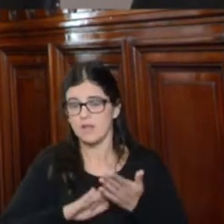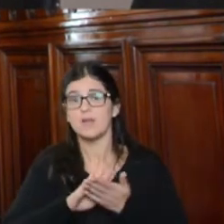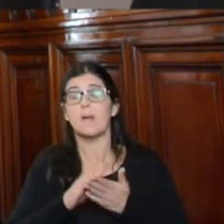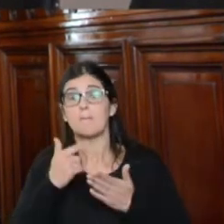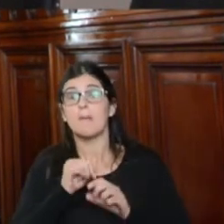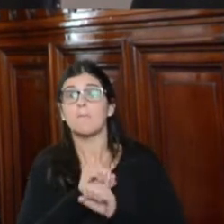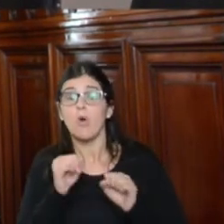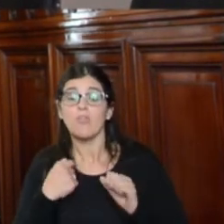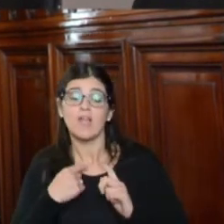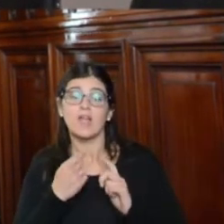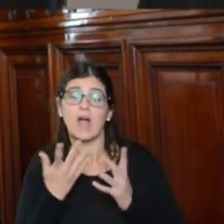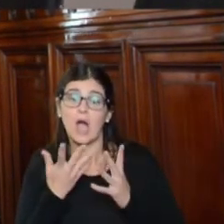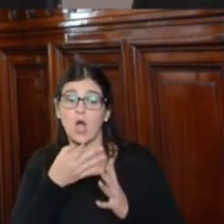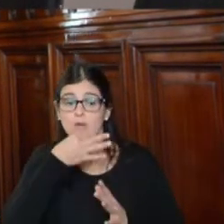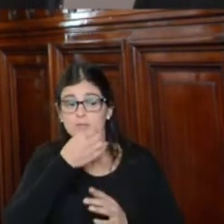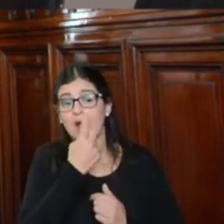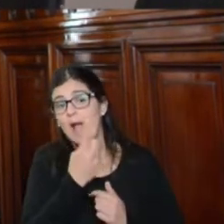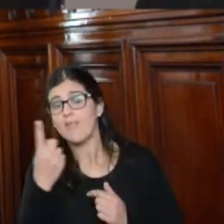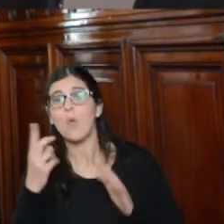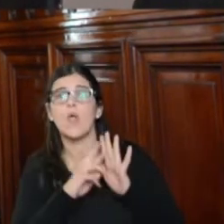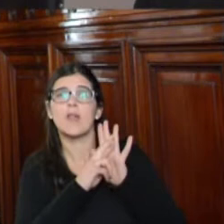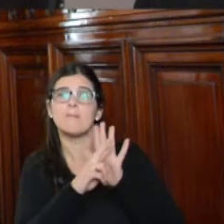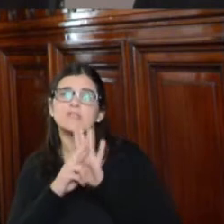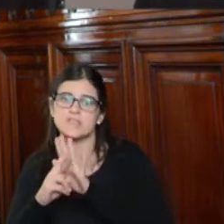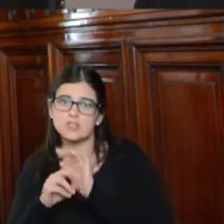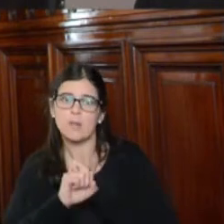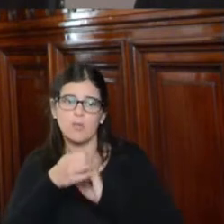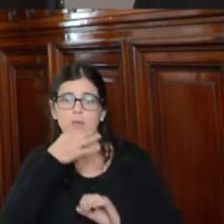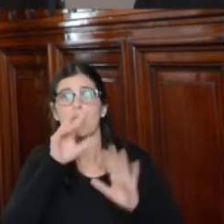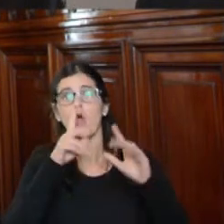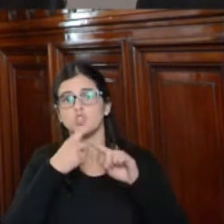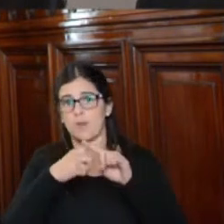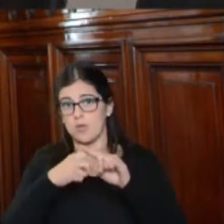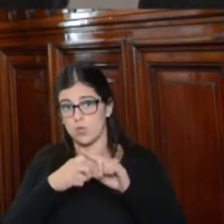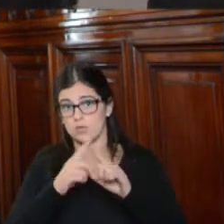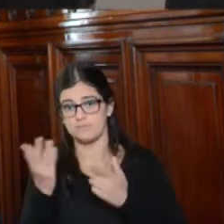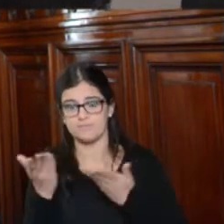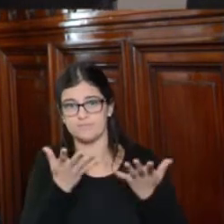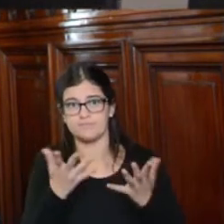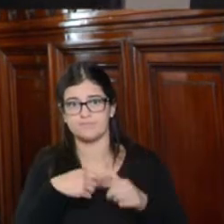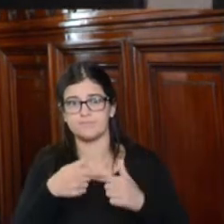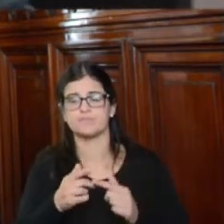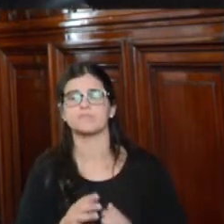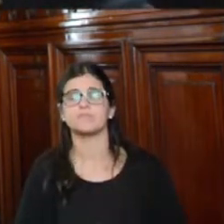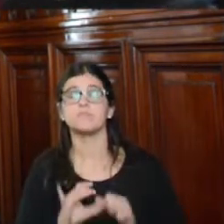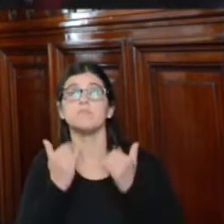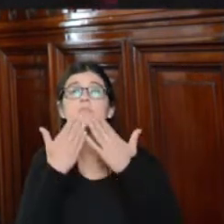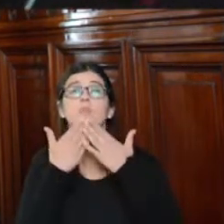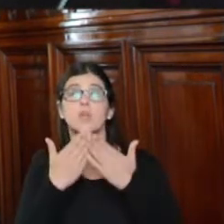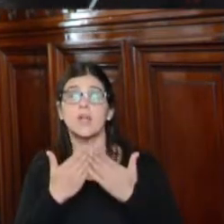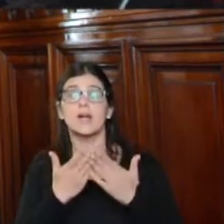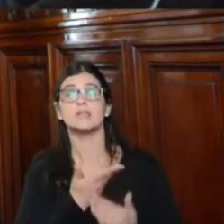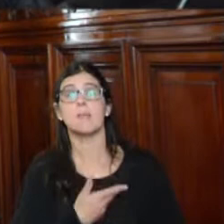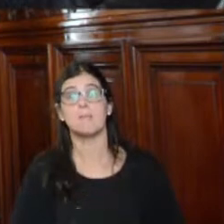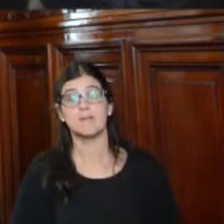así otorgar la palabra a cada una de las representaciones hasta por ocho minutos. Adelante, por favor. Muchas gracias, señor